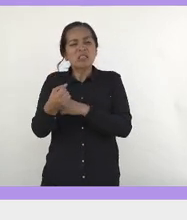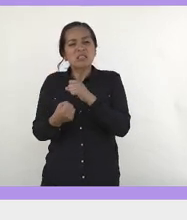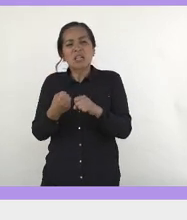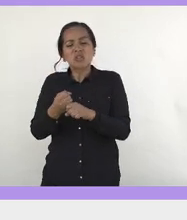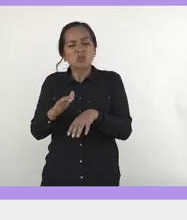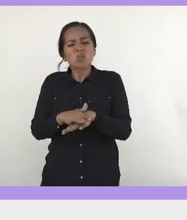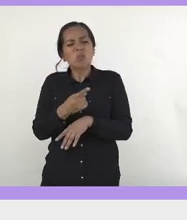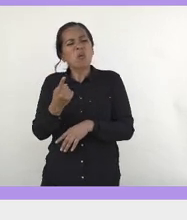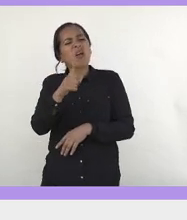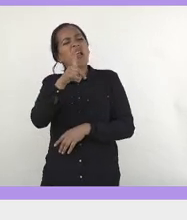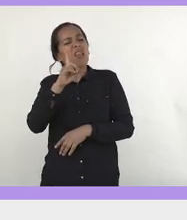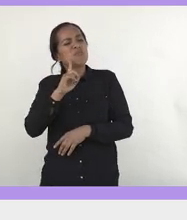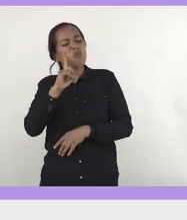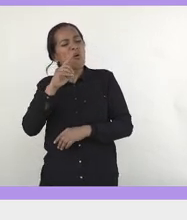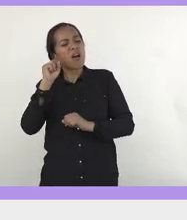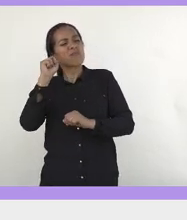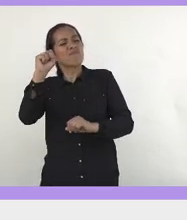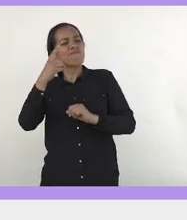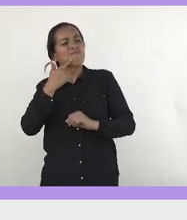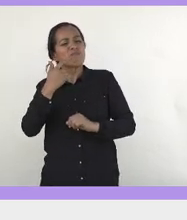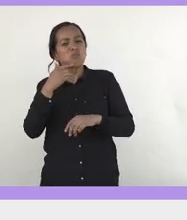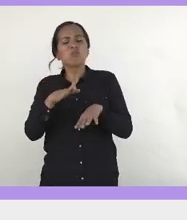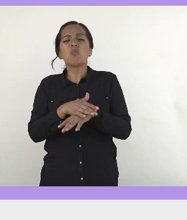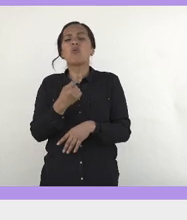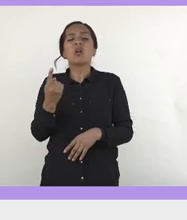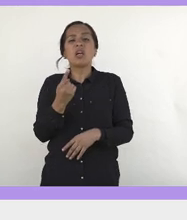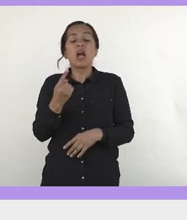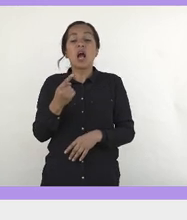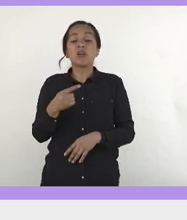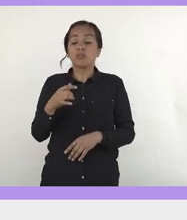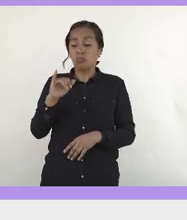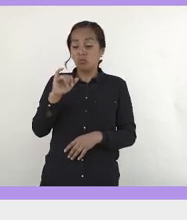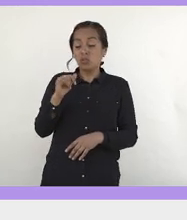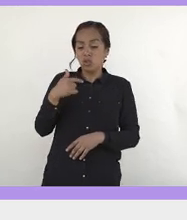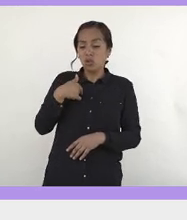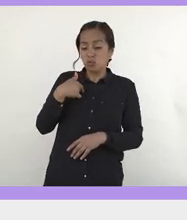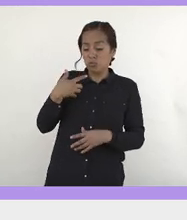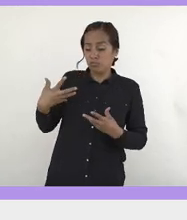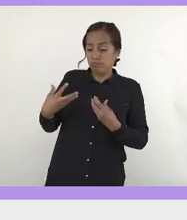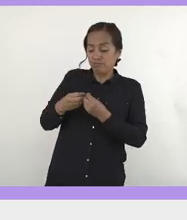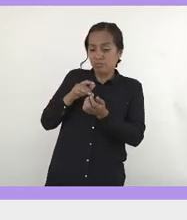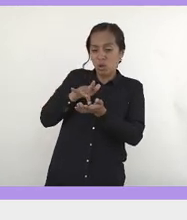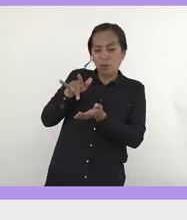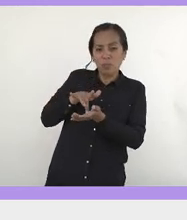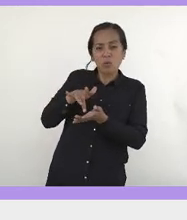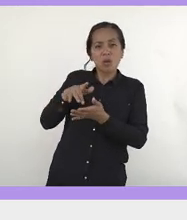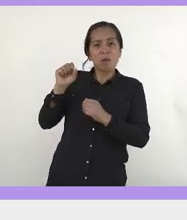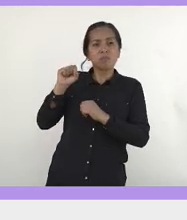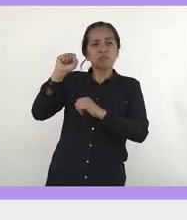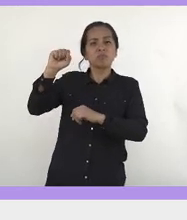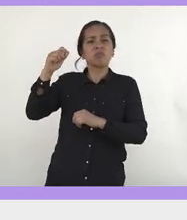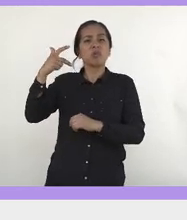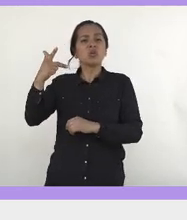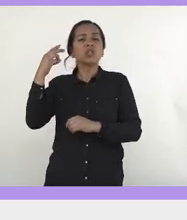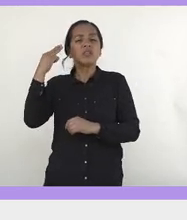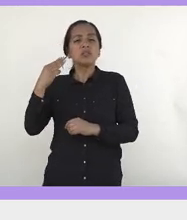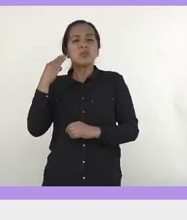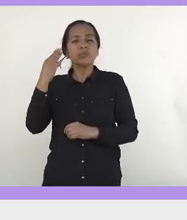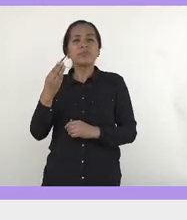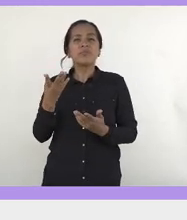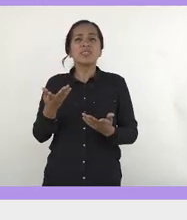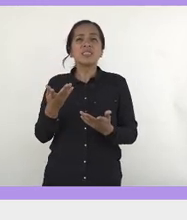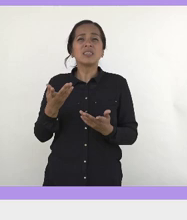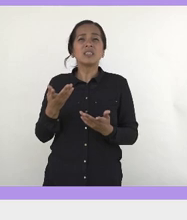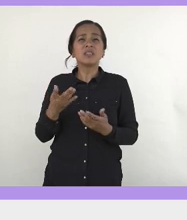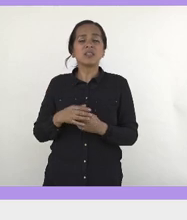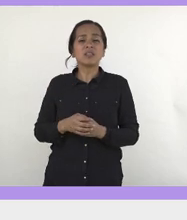de por qué marchábamos. Y yo le dije así, que bueno, yo también voy a ir la marcha mañana. Y yo dije, es que hasta hace no tanto, nosotros no podemos ir